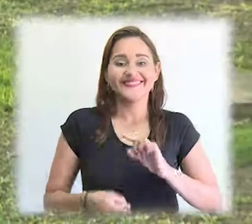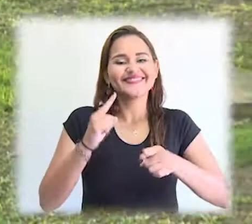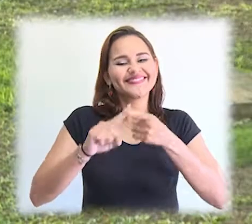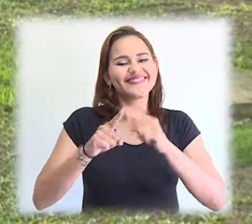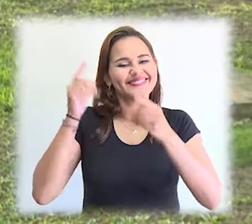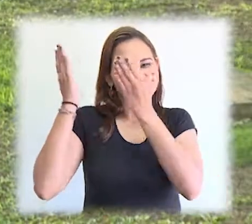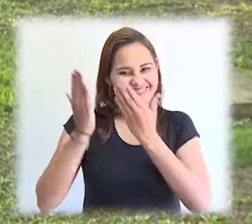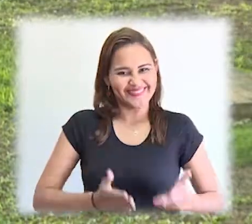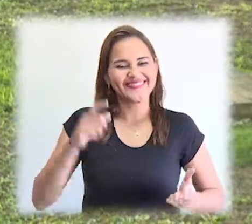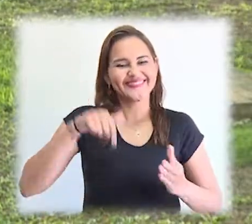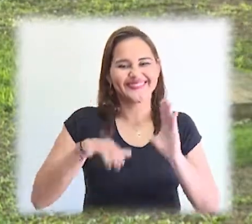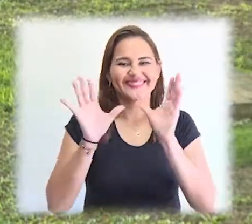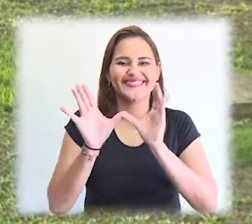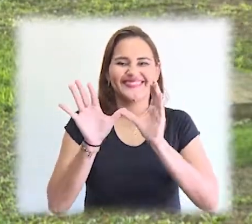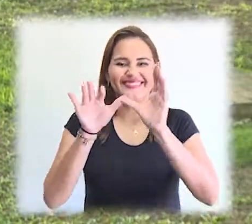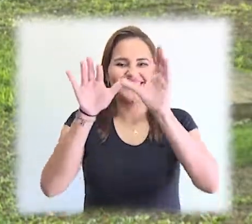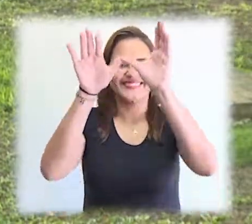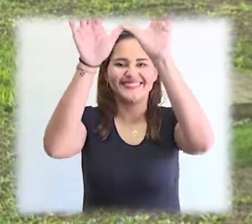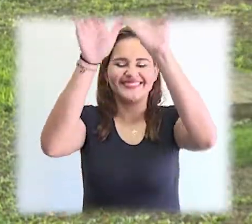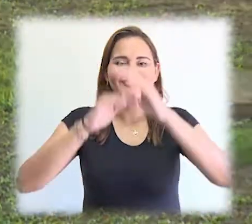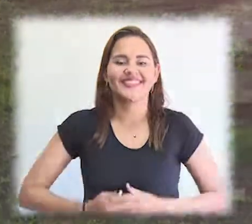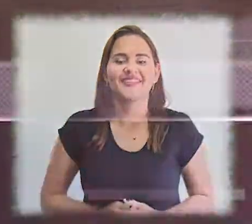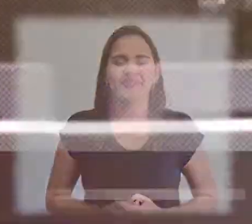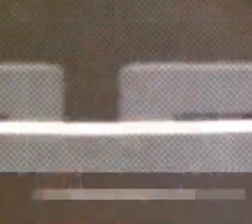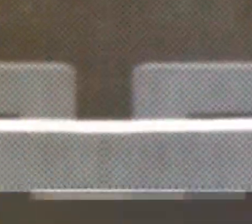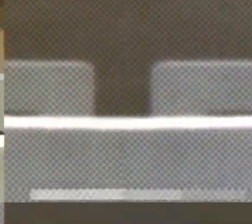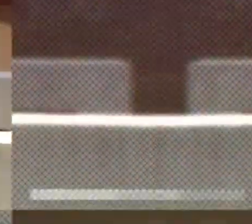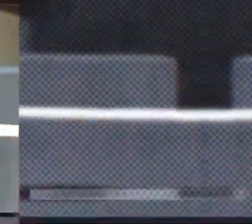Amigos, bienvenidos. Esto es El Campus TV.